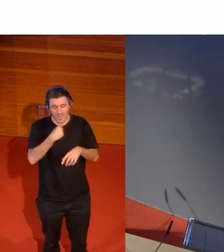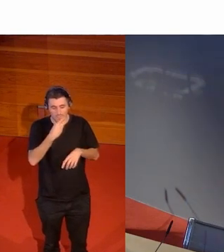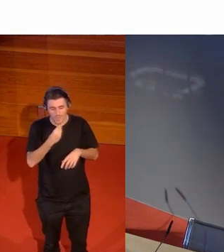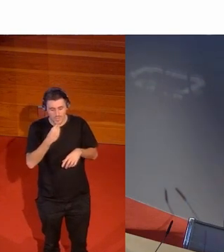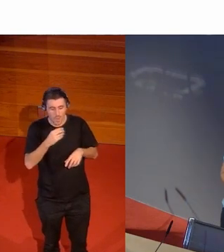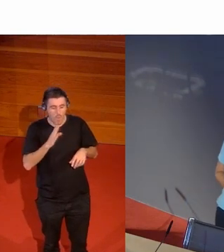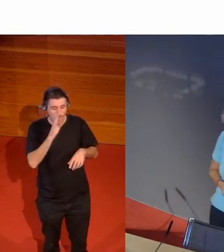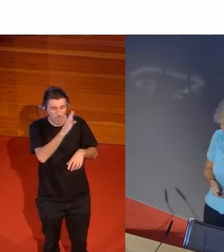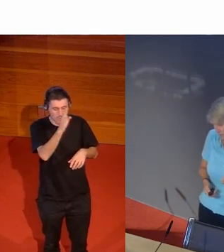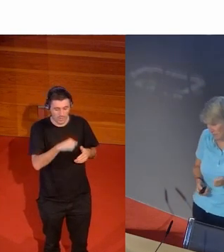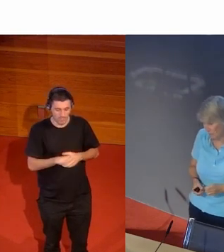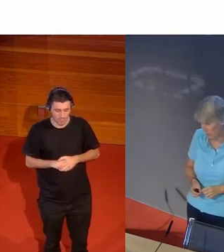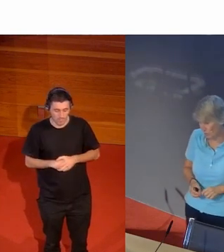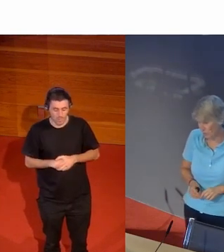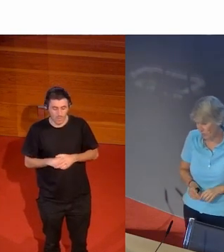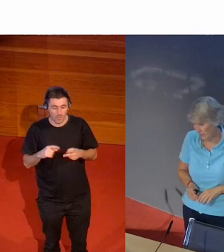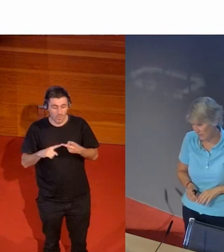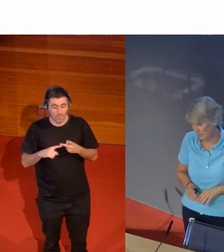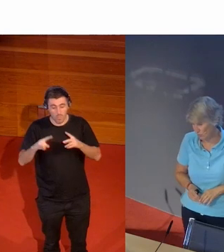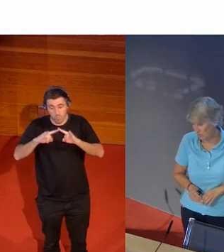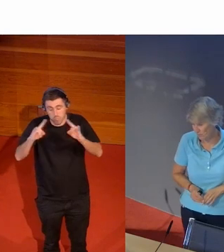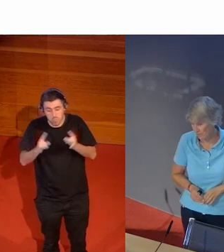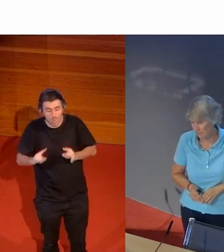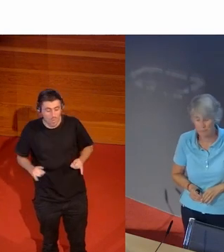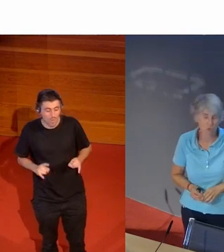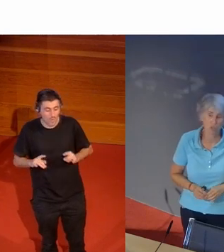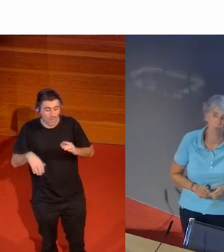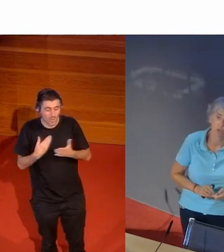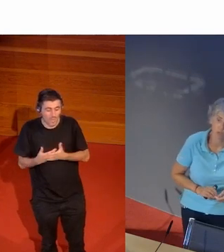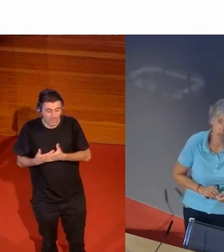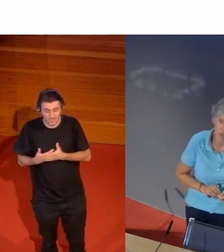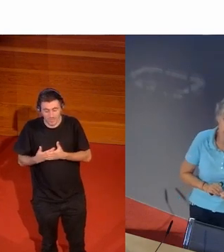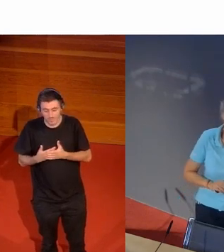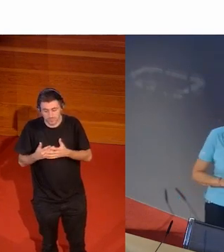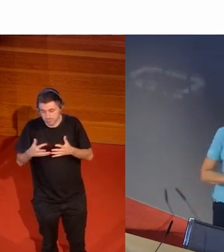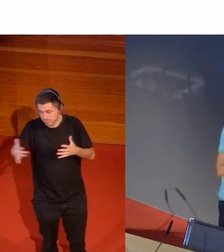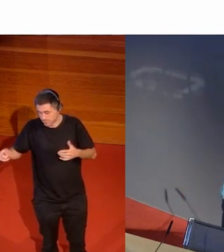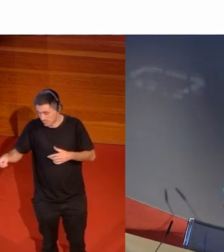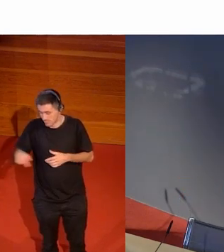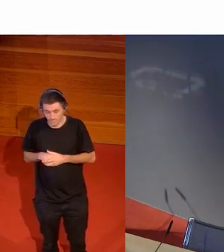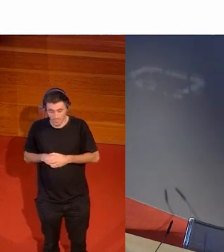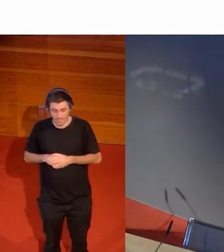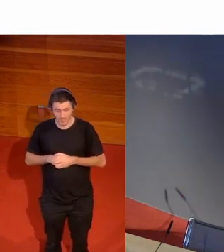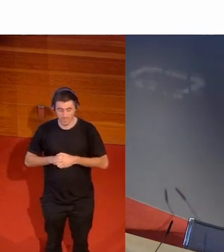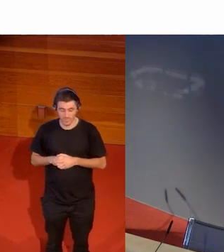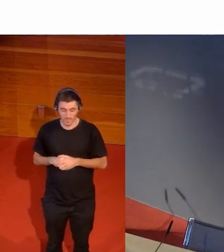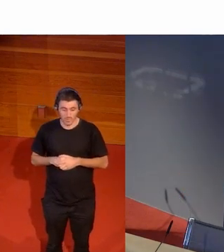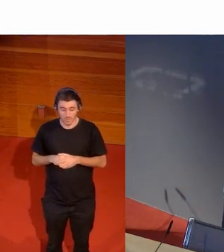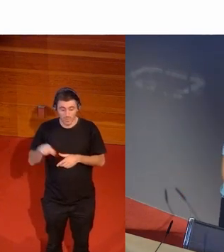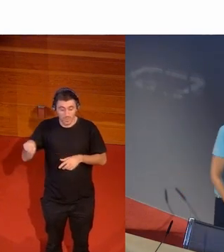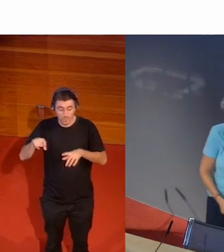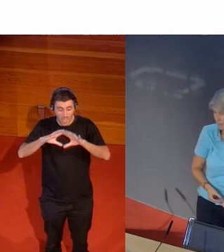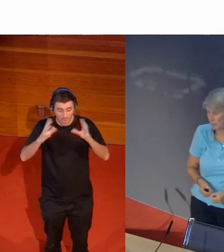de buenorras a olímpicamente atractivas en cuestión de una hora y tras un sinfín de críticas esto es el mundo esto es el mundo periódico de